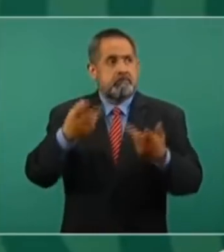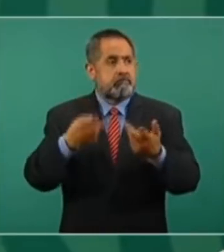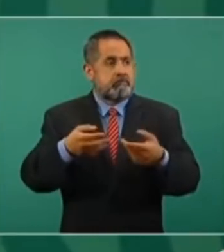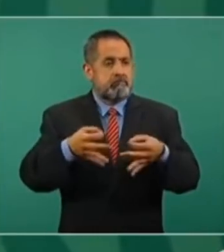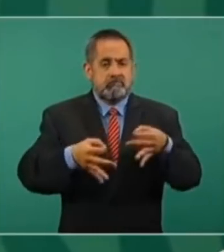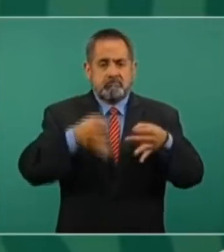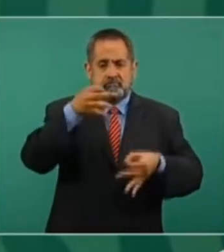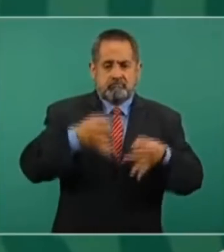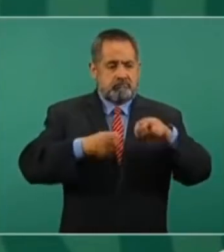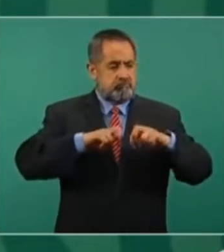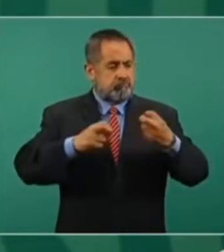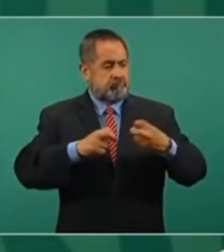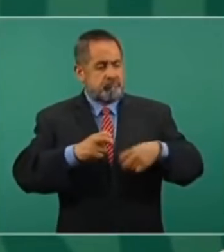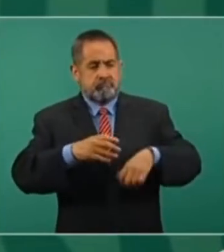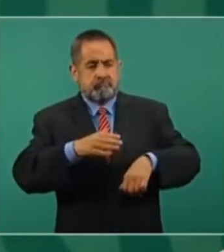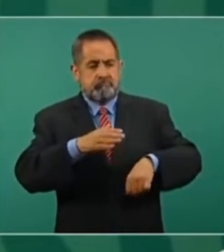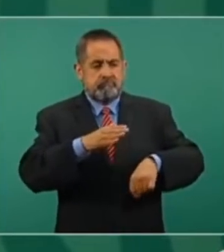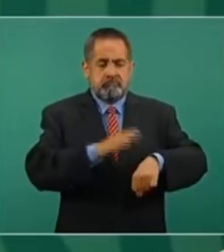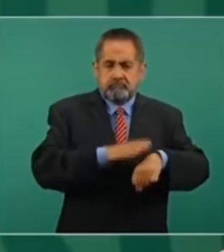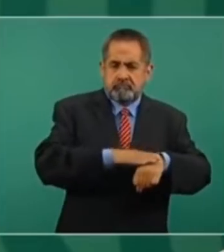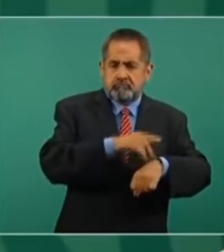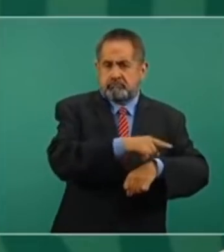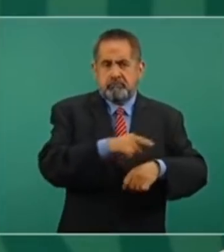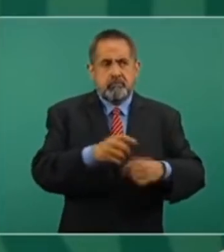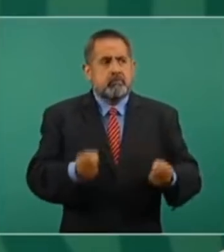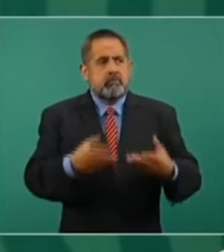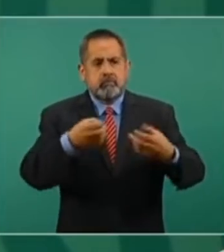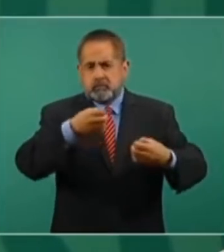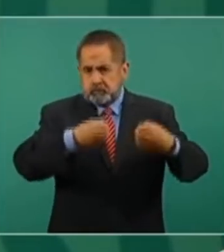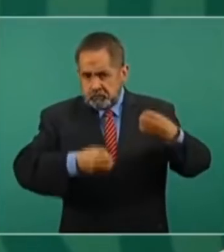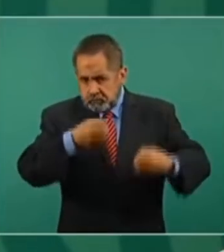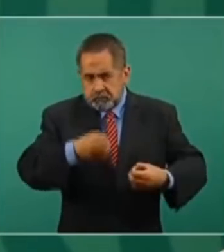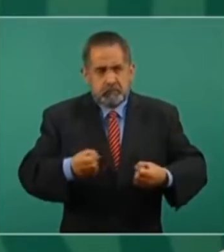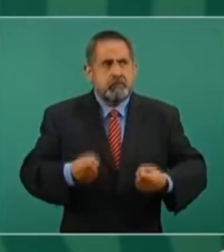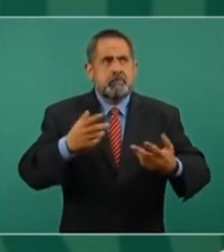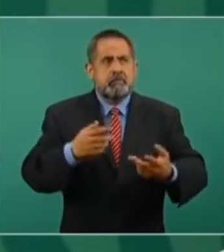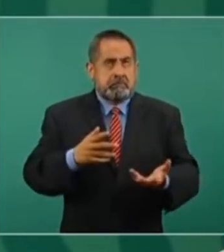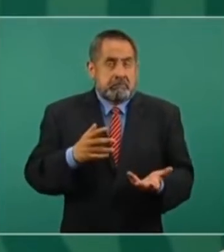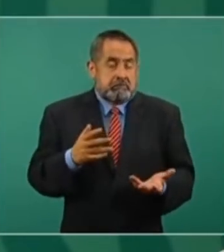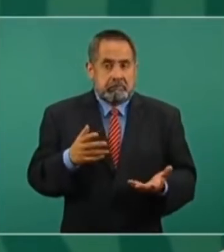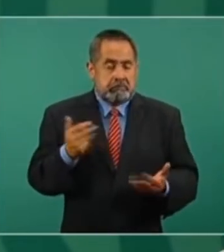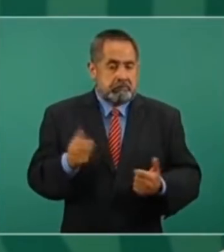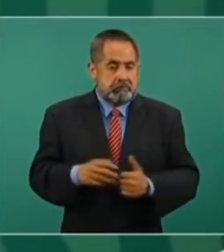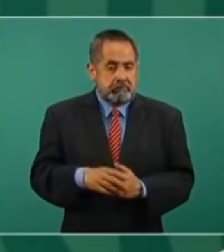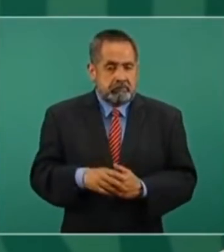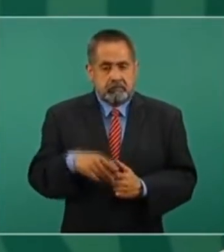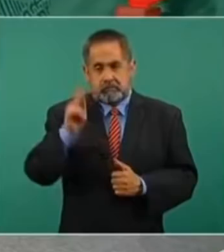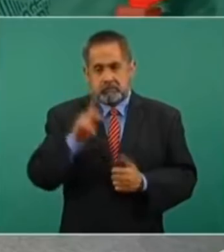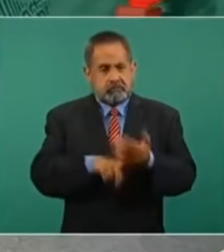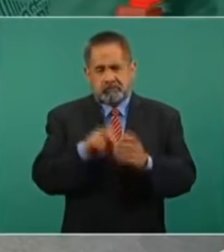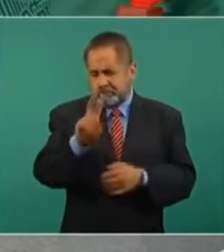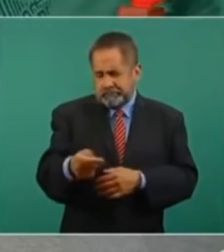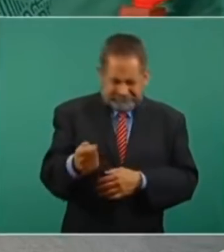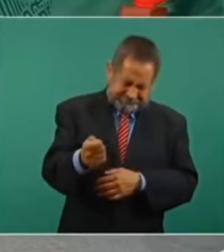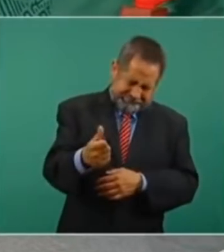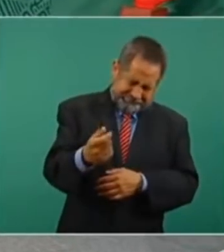cuántos jueces, pero muy pocos.